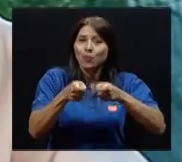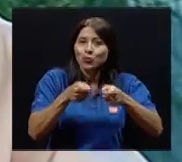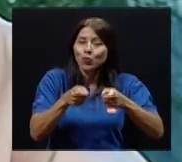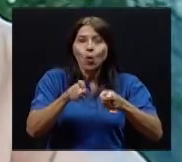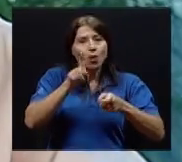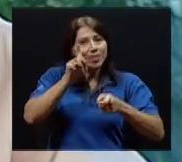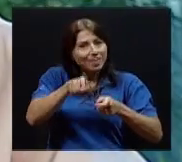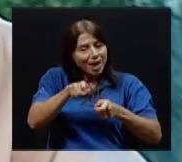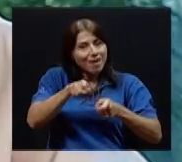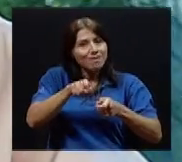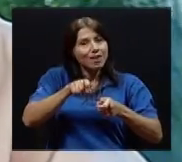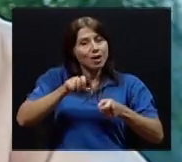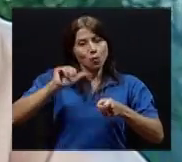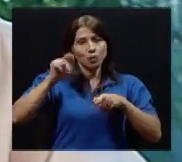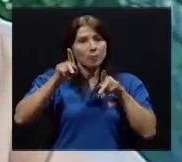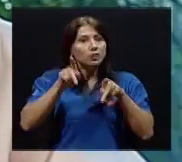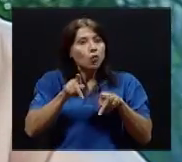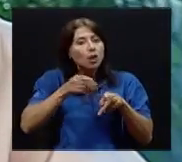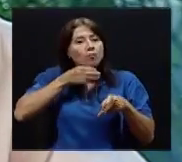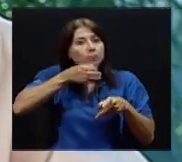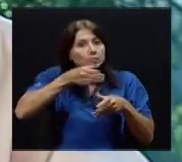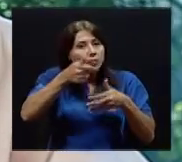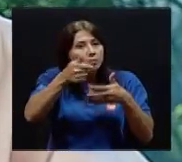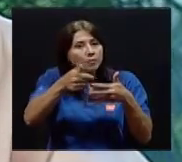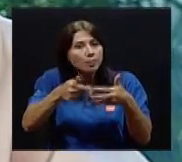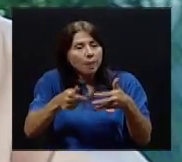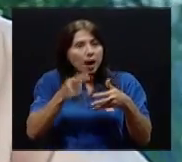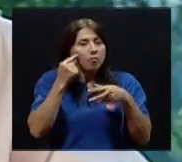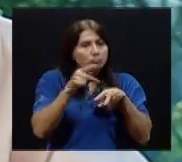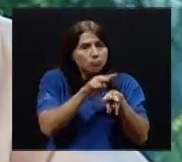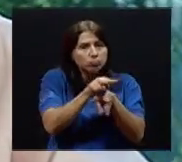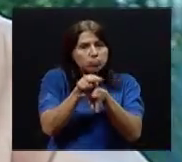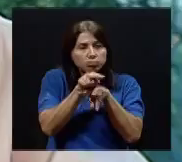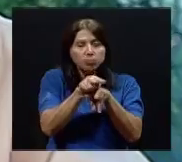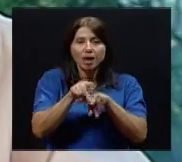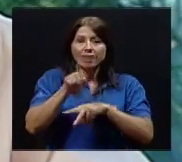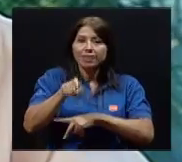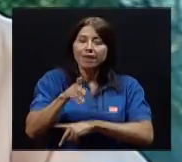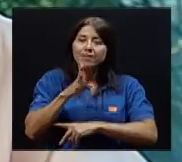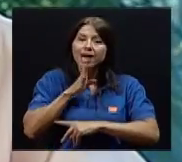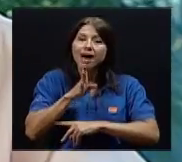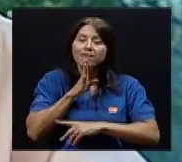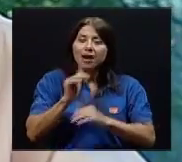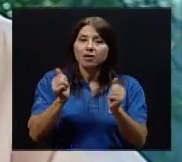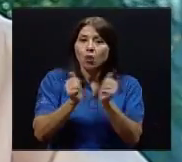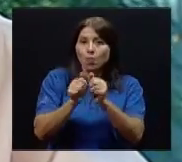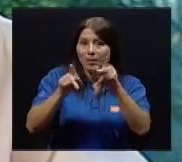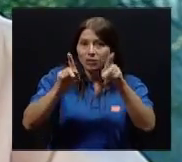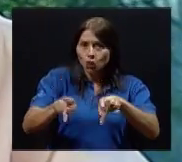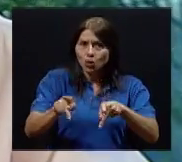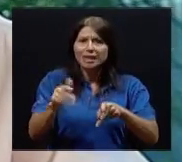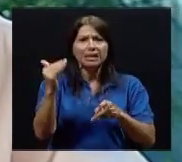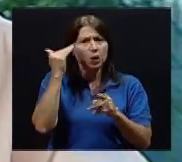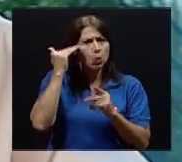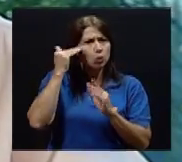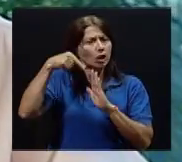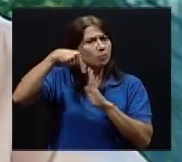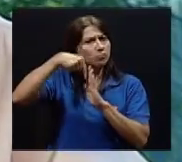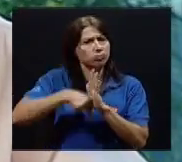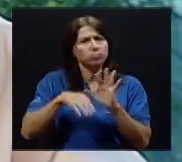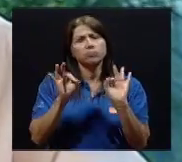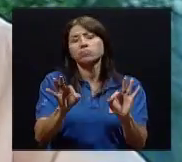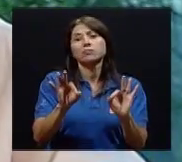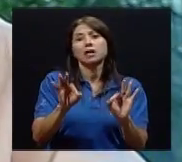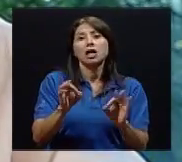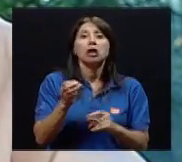Tiene que tener un control, una prescripción. Tiene que hablar con personas que tengan